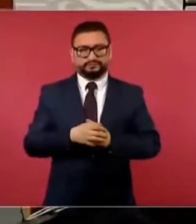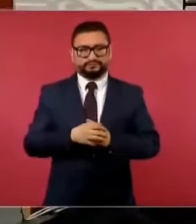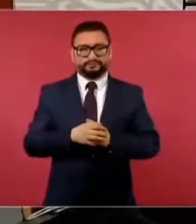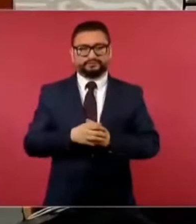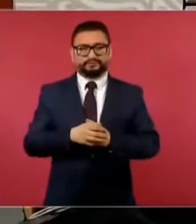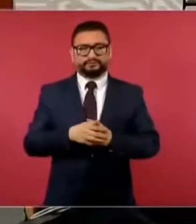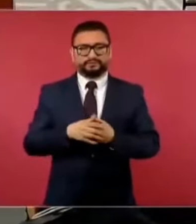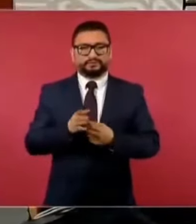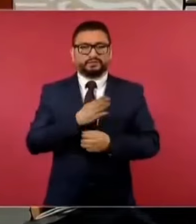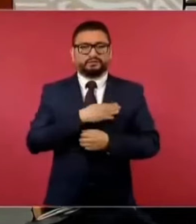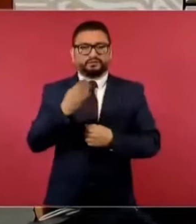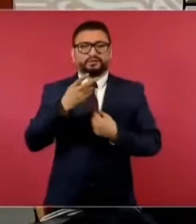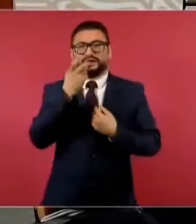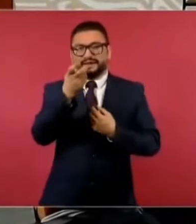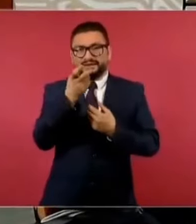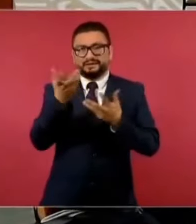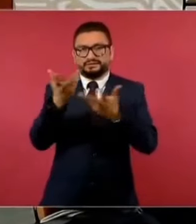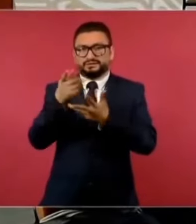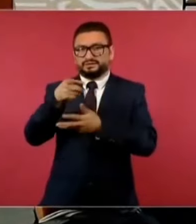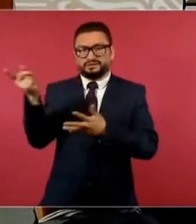Bueno, pues esto es lo que están haciendo.